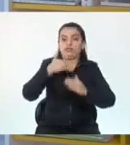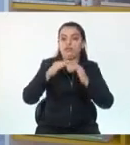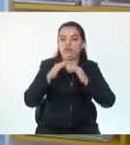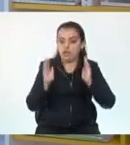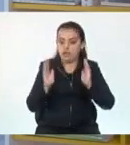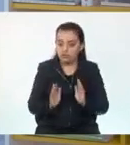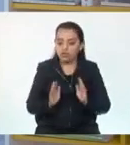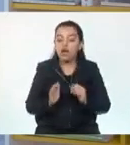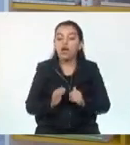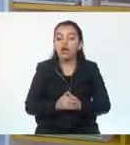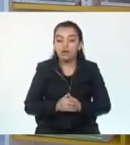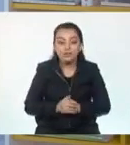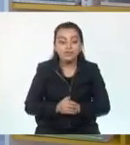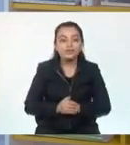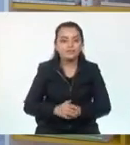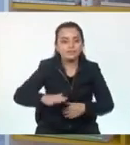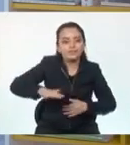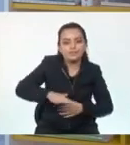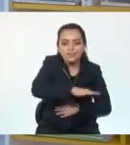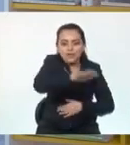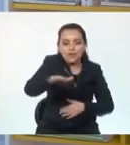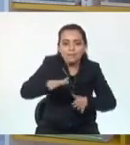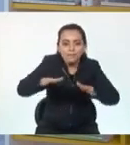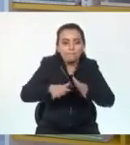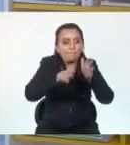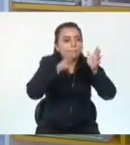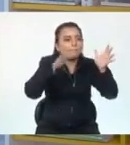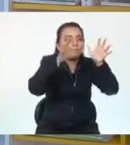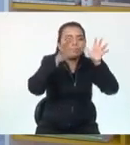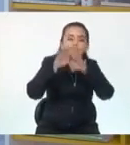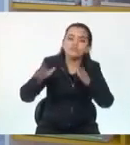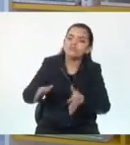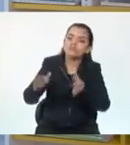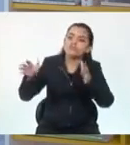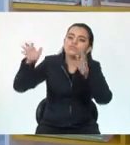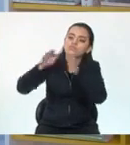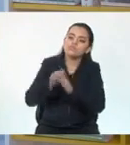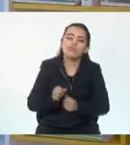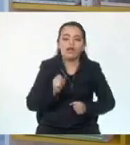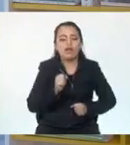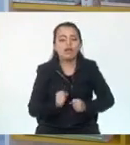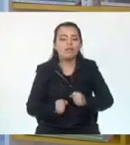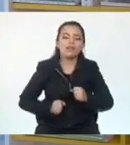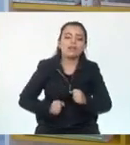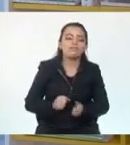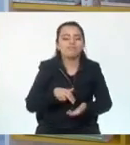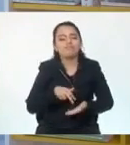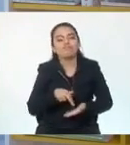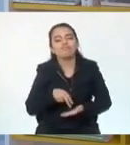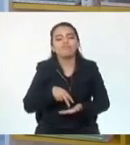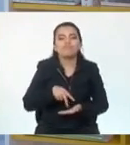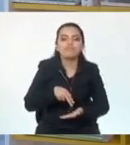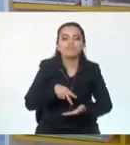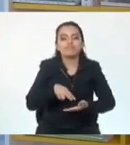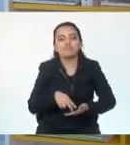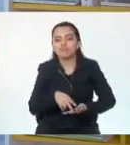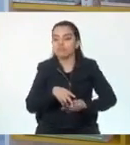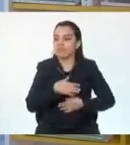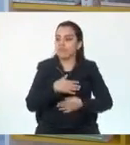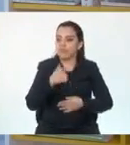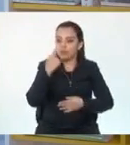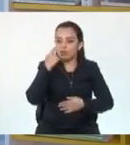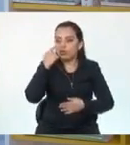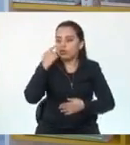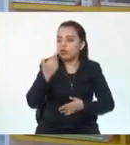nos sirven para ubicar cualquier punto específico al que nosotros queramos ir a visitar. Como por ejemplo, un sitio